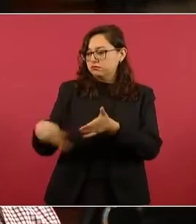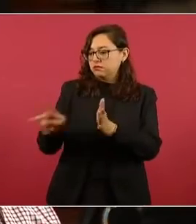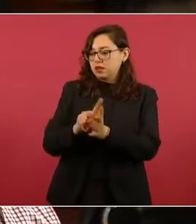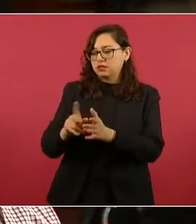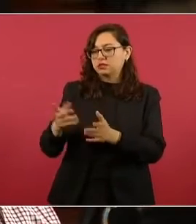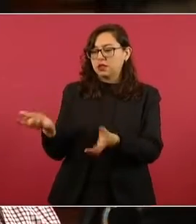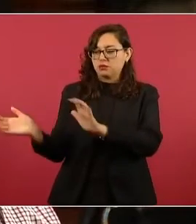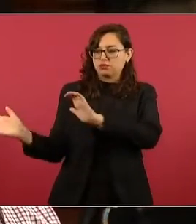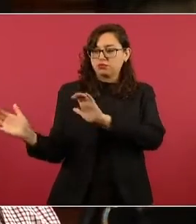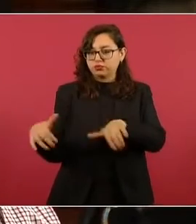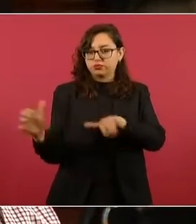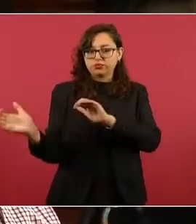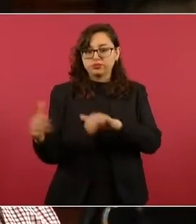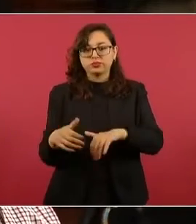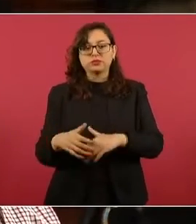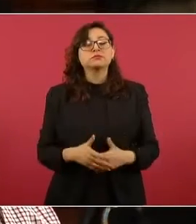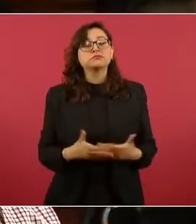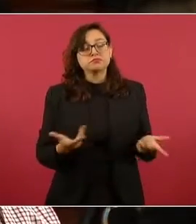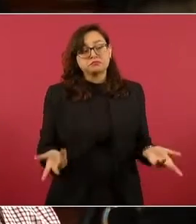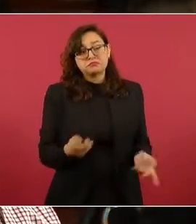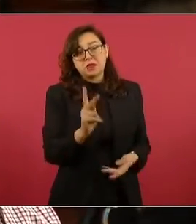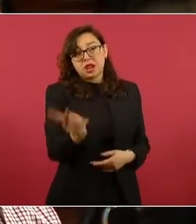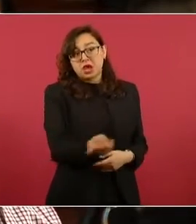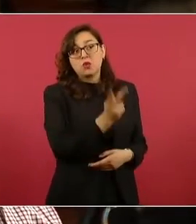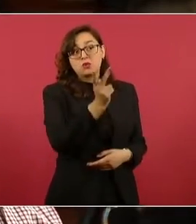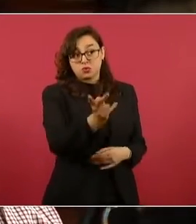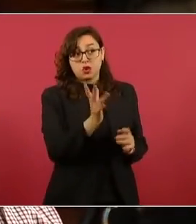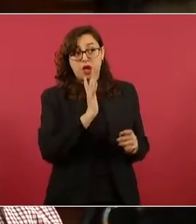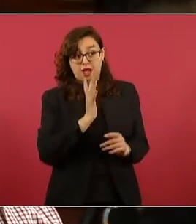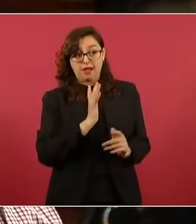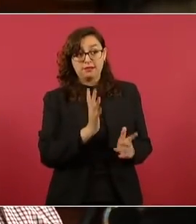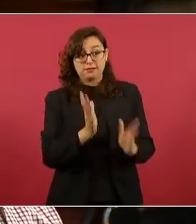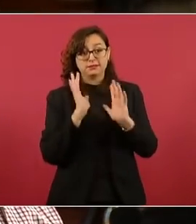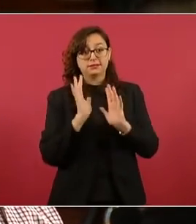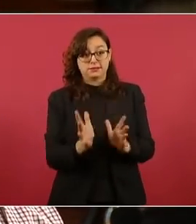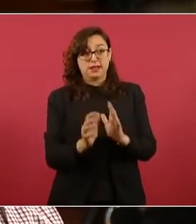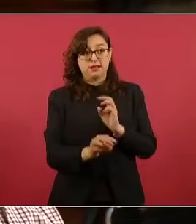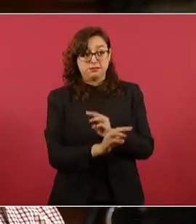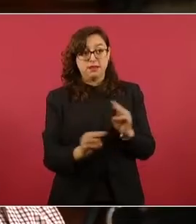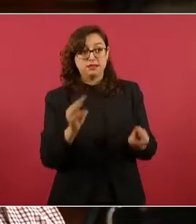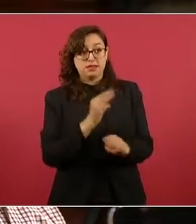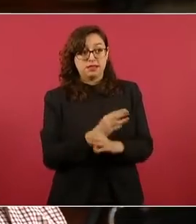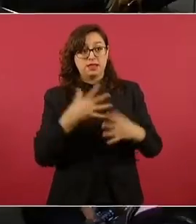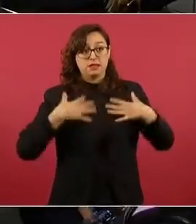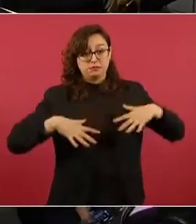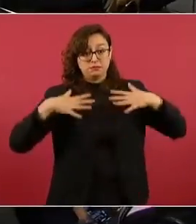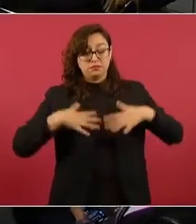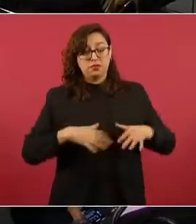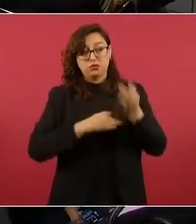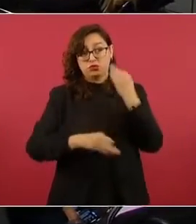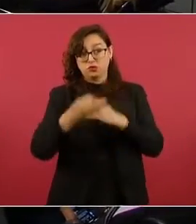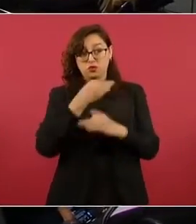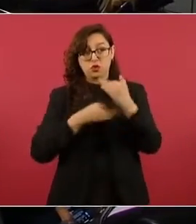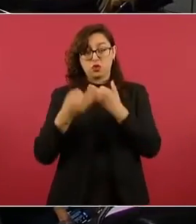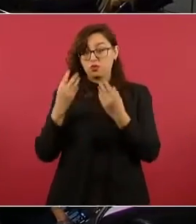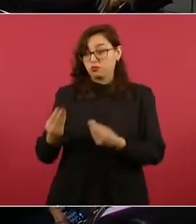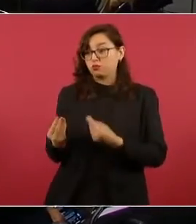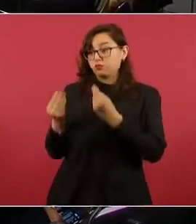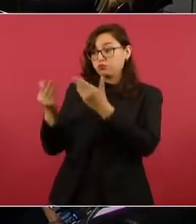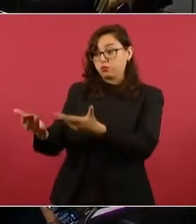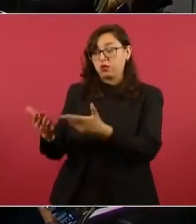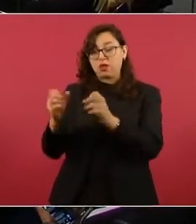esta entrega de equipos y también respecto de las plazas, si se tiene algún estudio jurídico por parte de la Consejería Jurídica de la